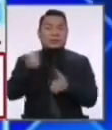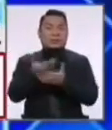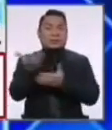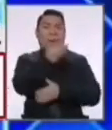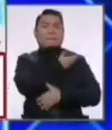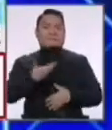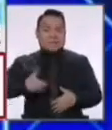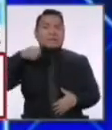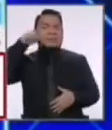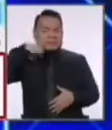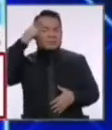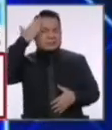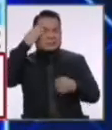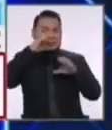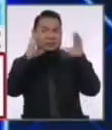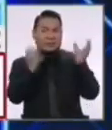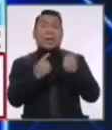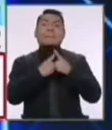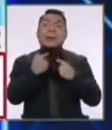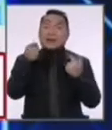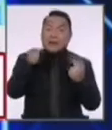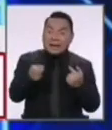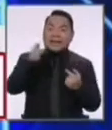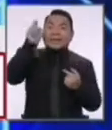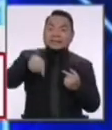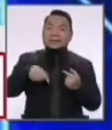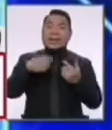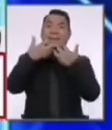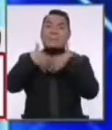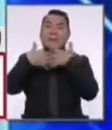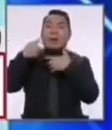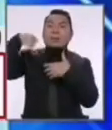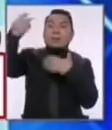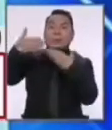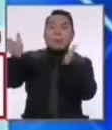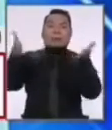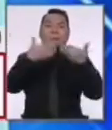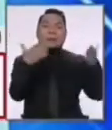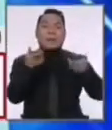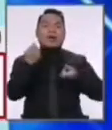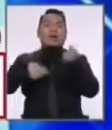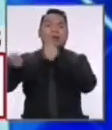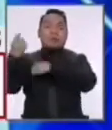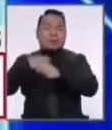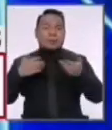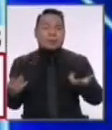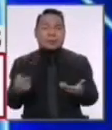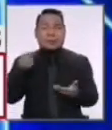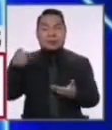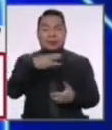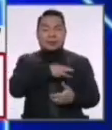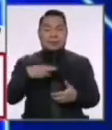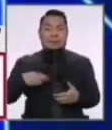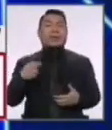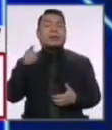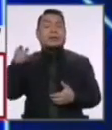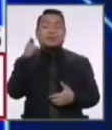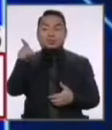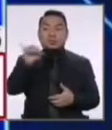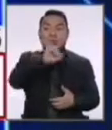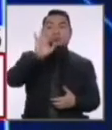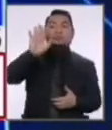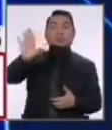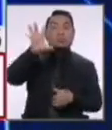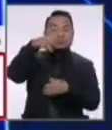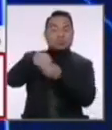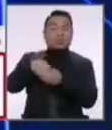estados. El problema es abrir la posibilidad para los privados cuando esto ocurra. Porque si no, nos pasará como cuando se estalló la pandemia y el ministro de Economía de izquierda, de su militancia,